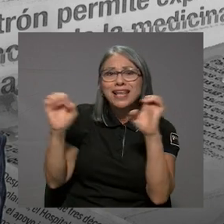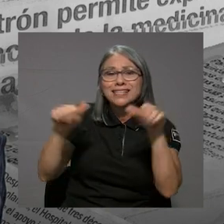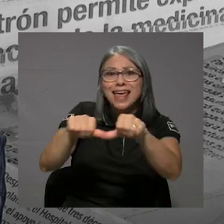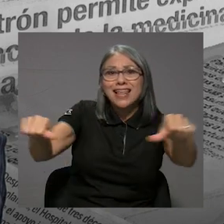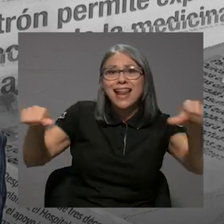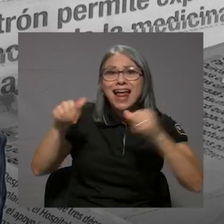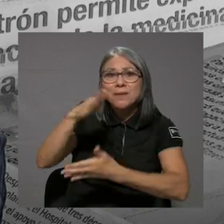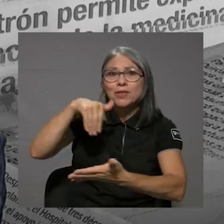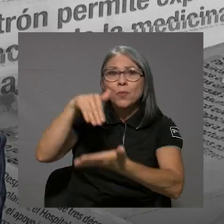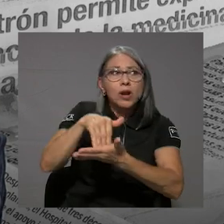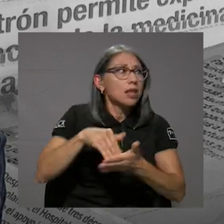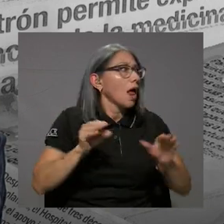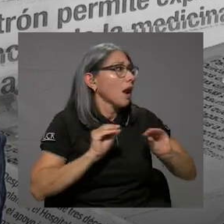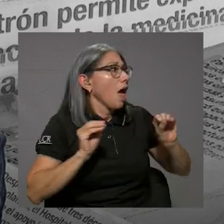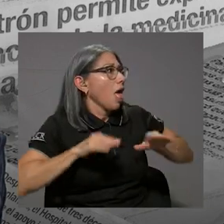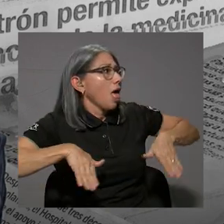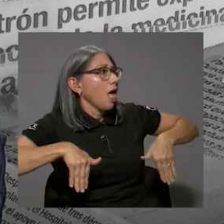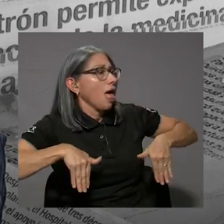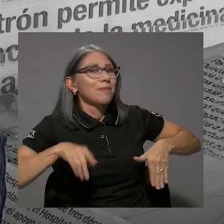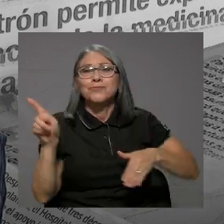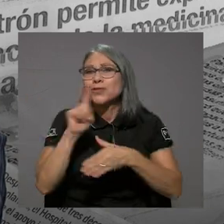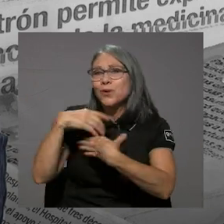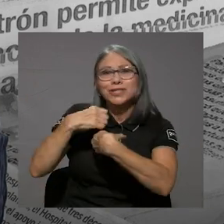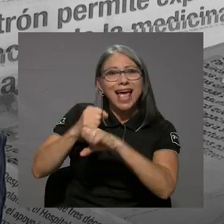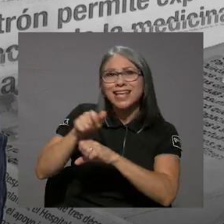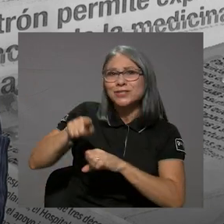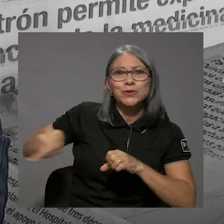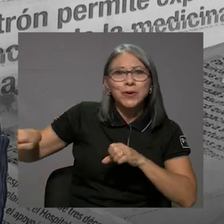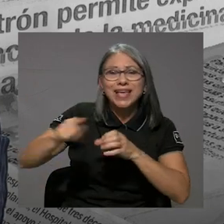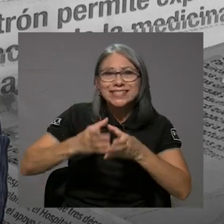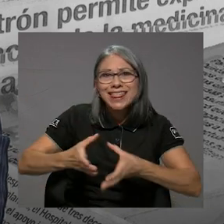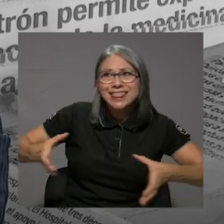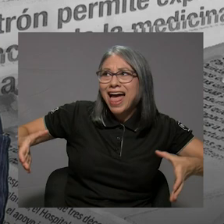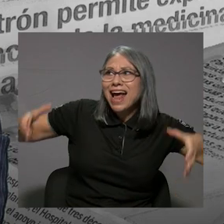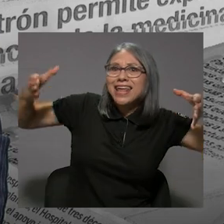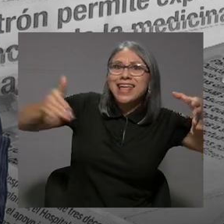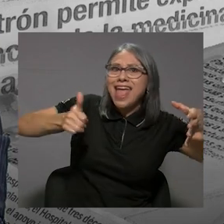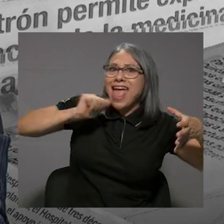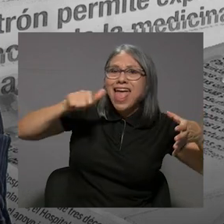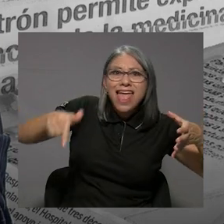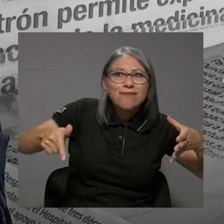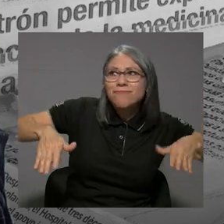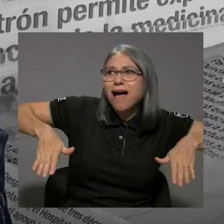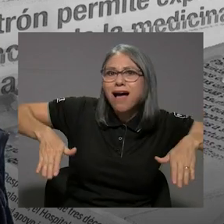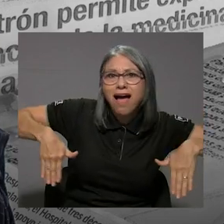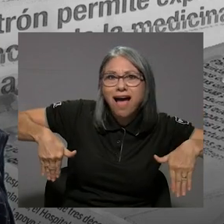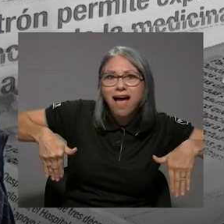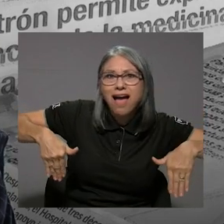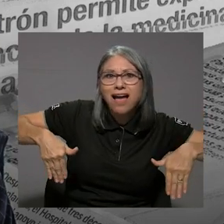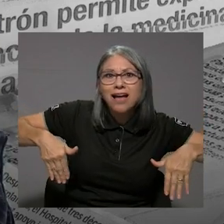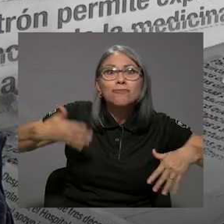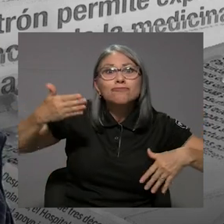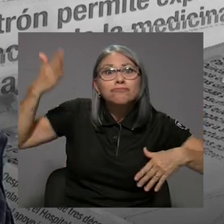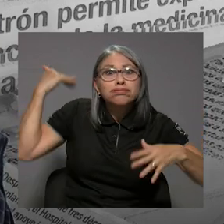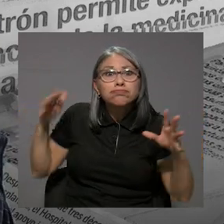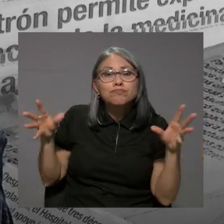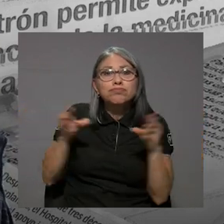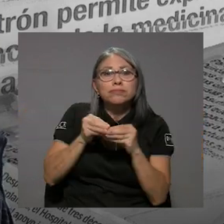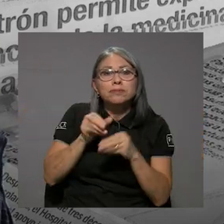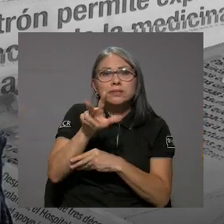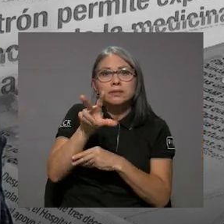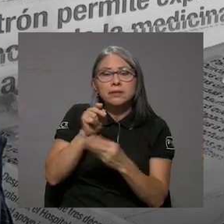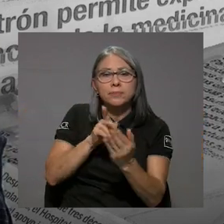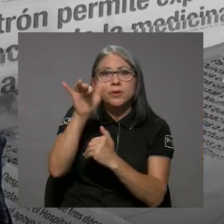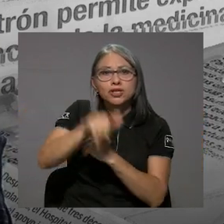área metropolitana. No se ha hecho ese tanque. O sea, eran 30 proyectos